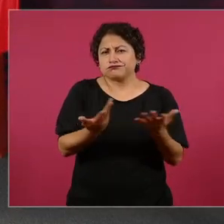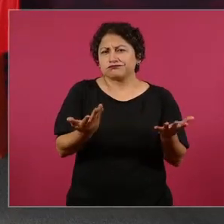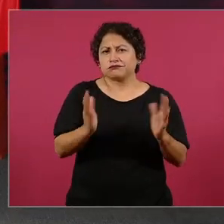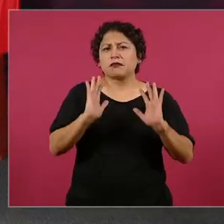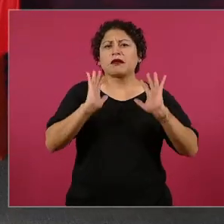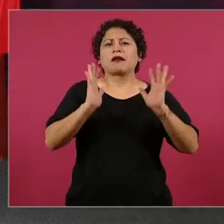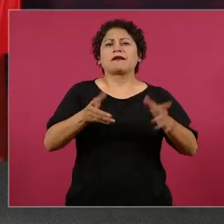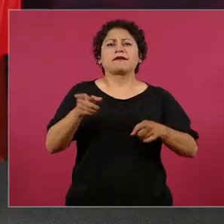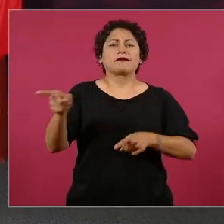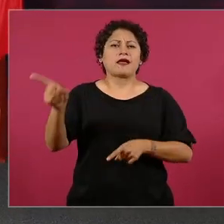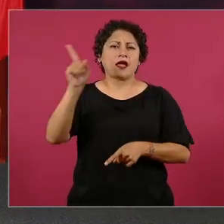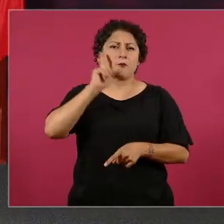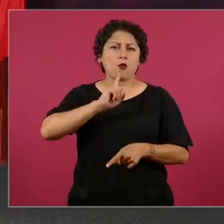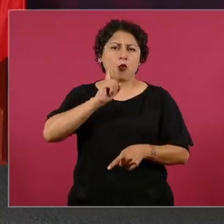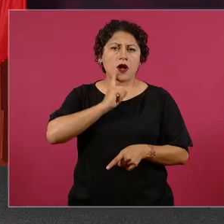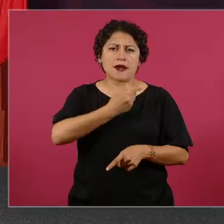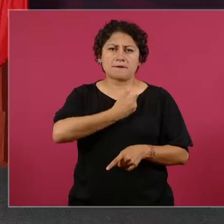bien